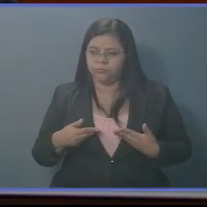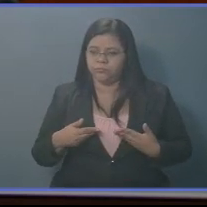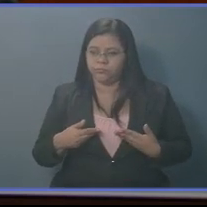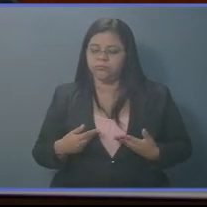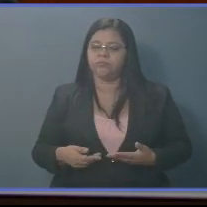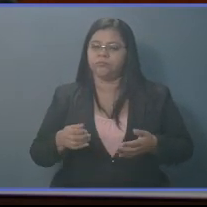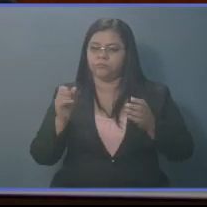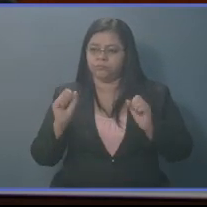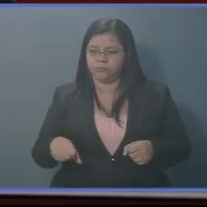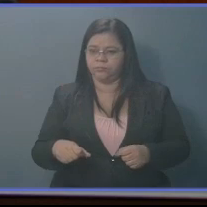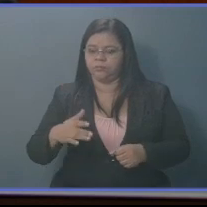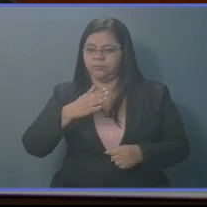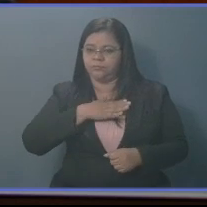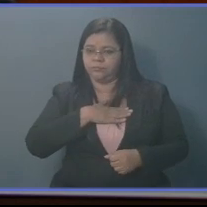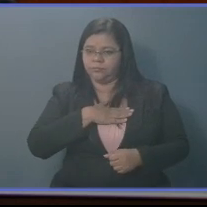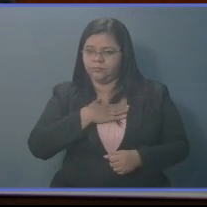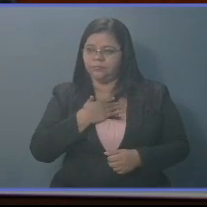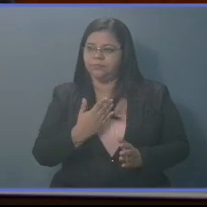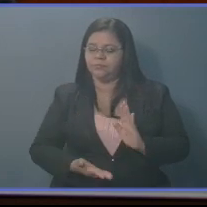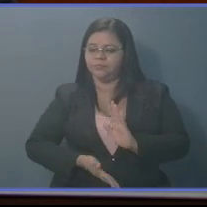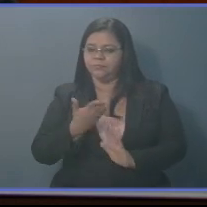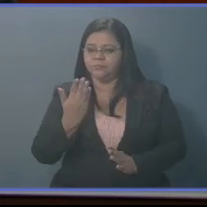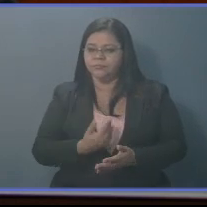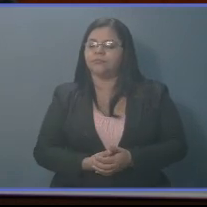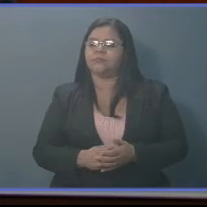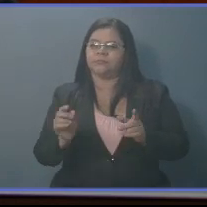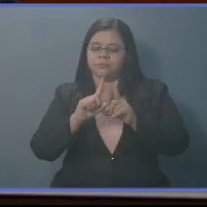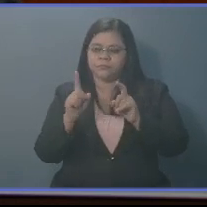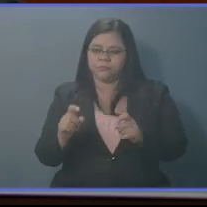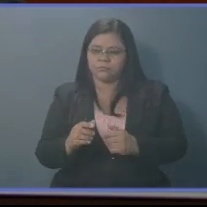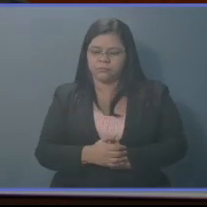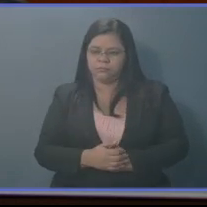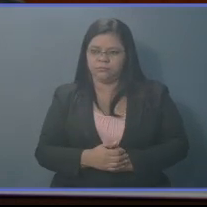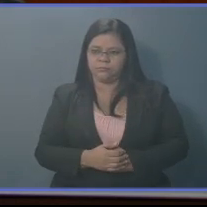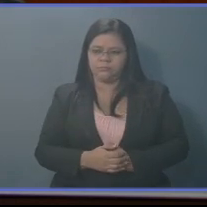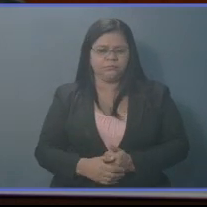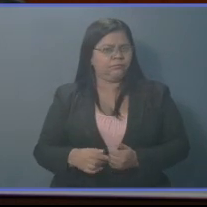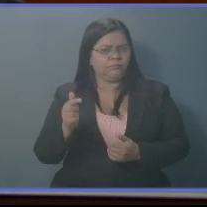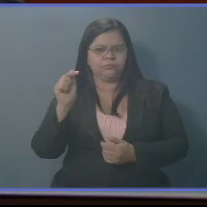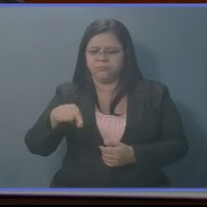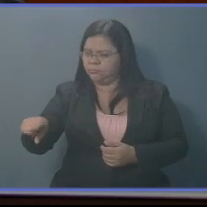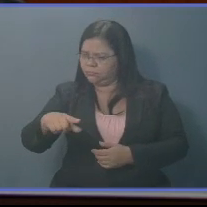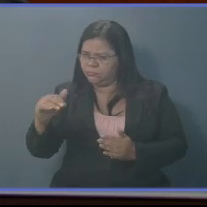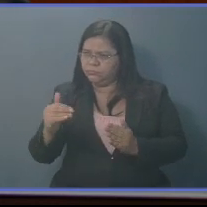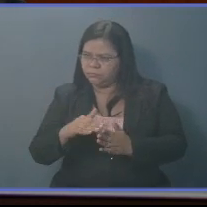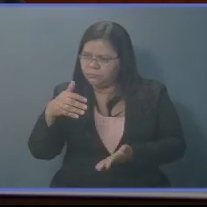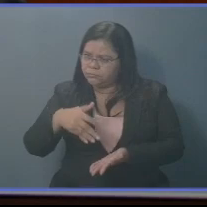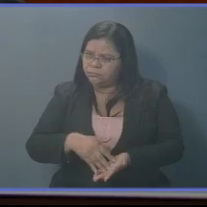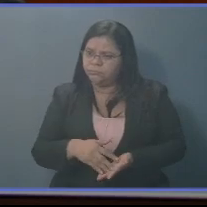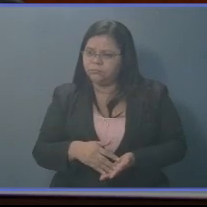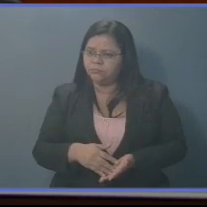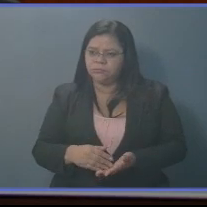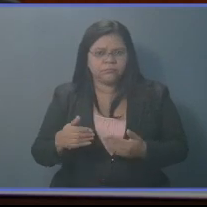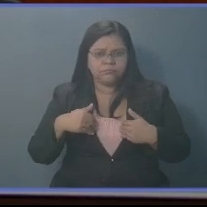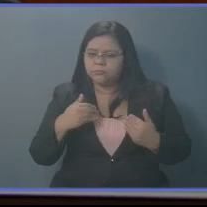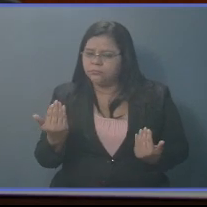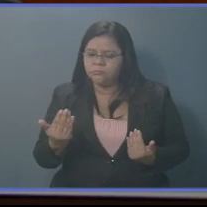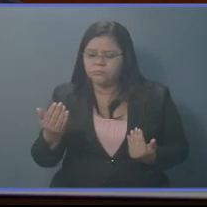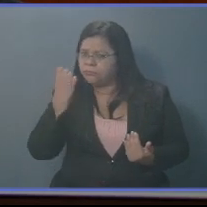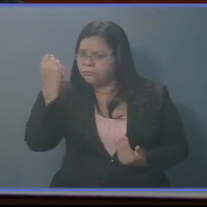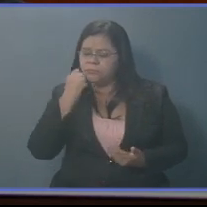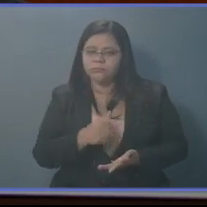un equipamiento seguro. Pregunto, pregunto, ¿acaso ellos no son pueblo? ¿Acaso ellos no cuentan?